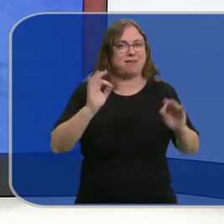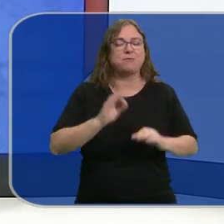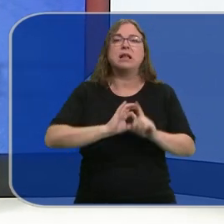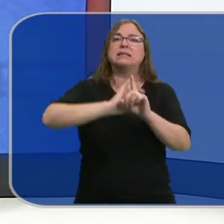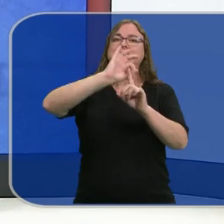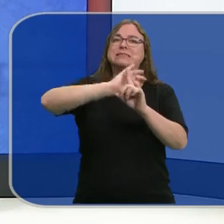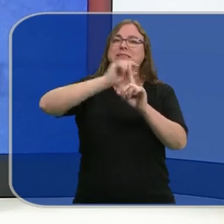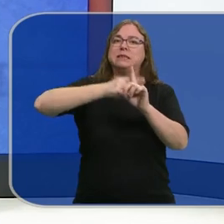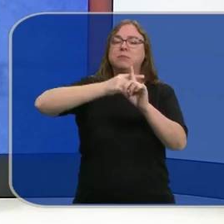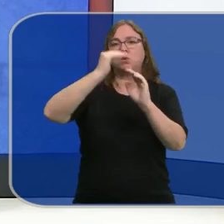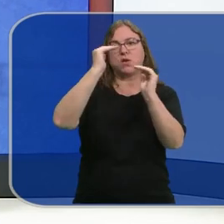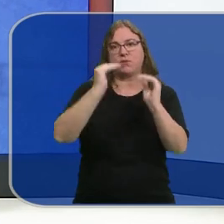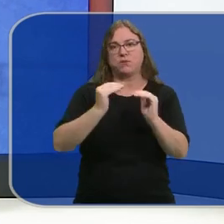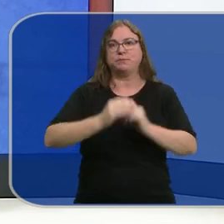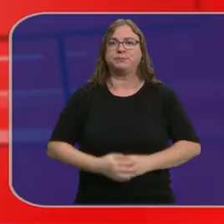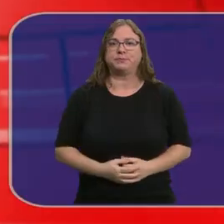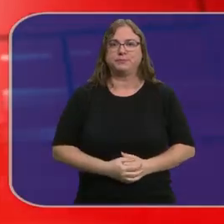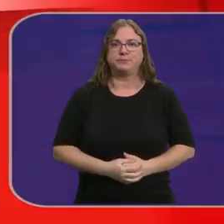temperaturas hoy en ligero descenso.